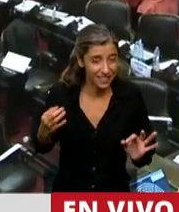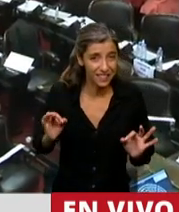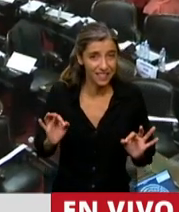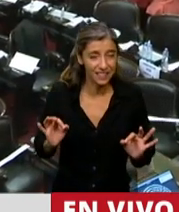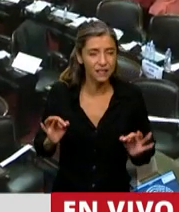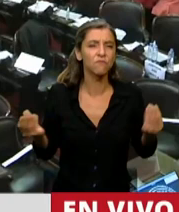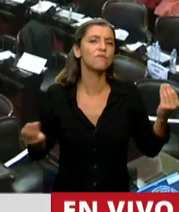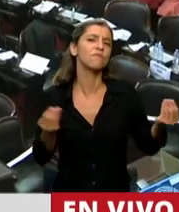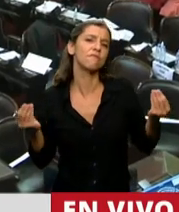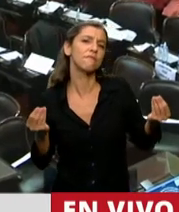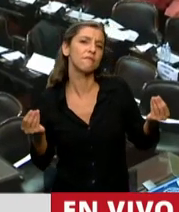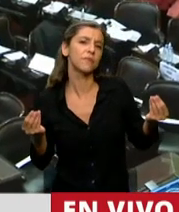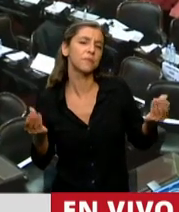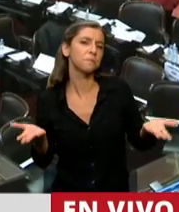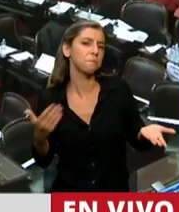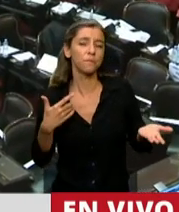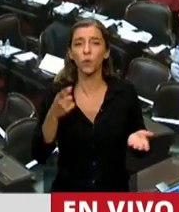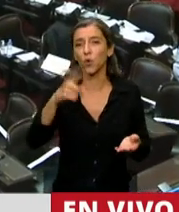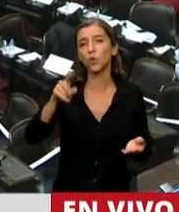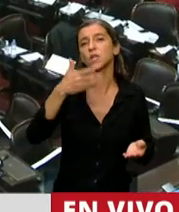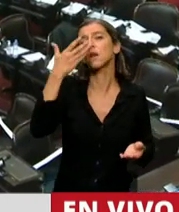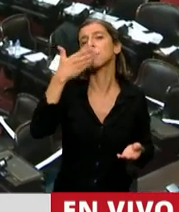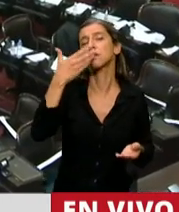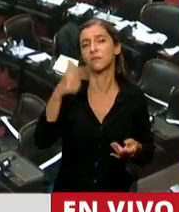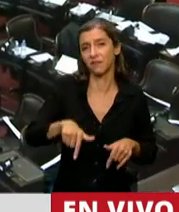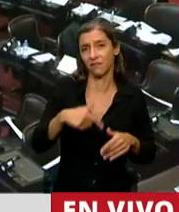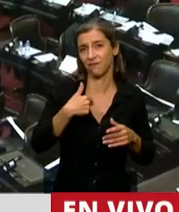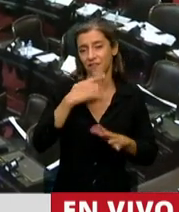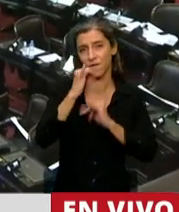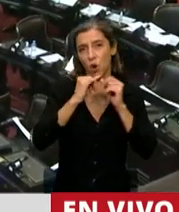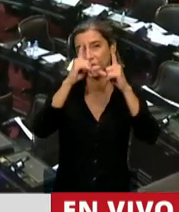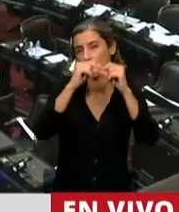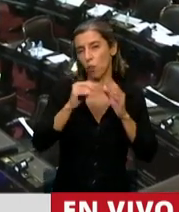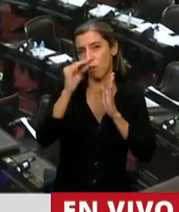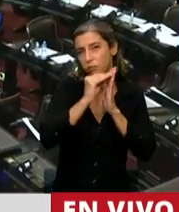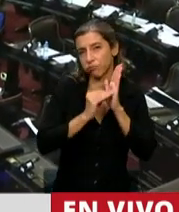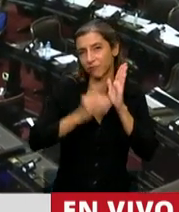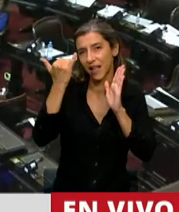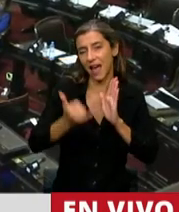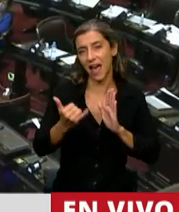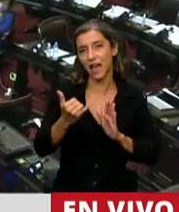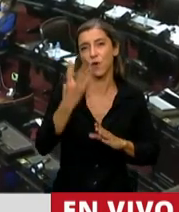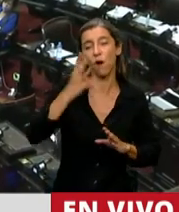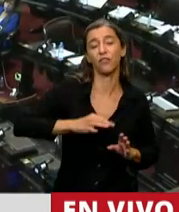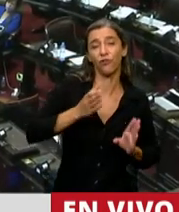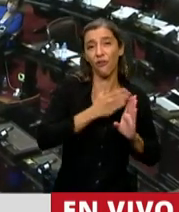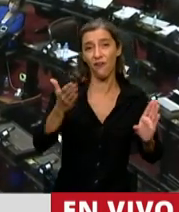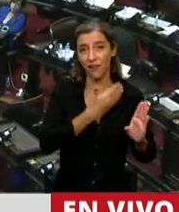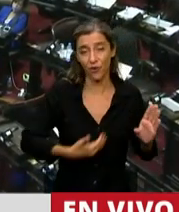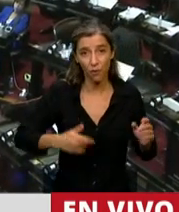¿Cómo es esto, muchachos? Porque dato mata relato. Durante los 4 años de nuestro gobierno, las exportaciones crecieron,